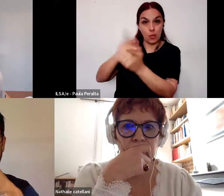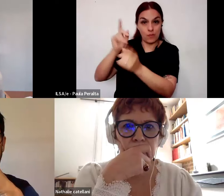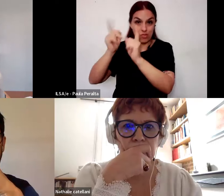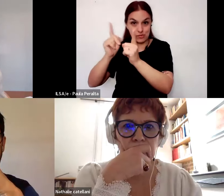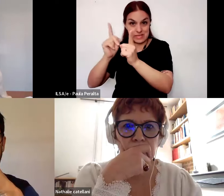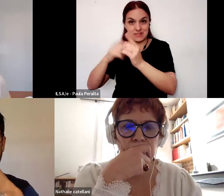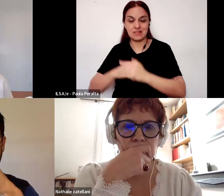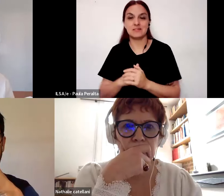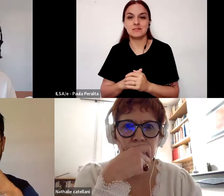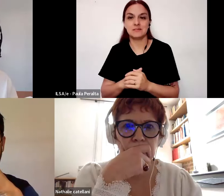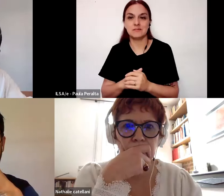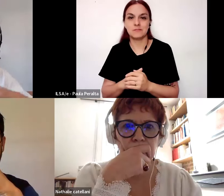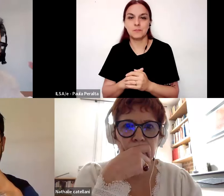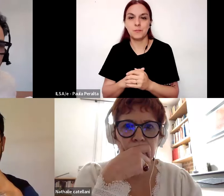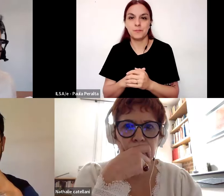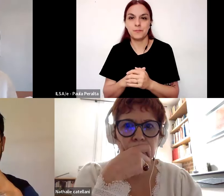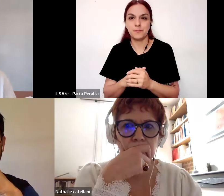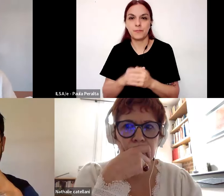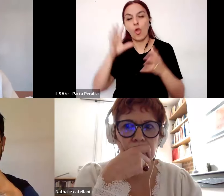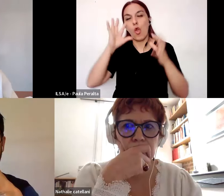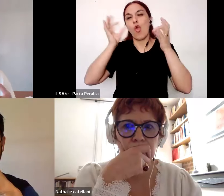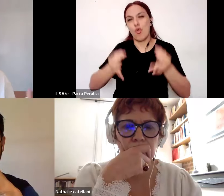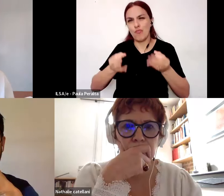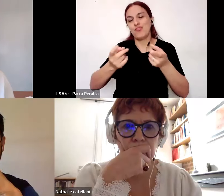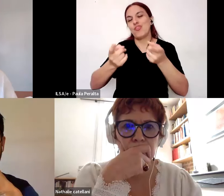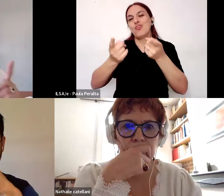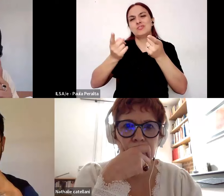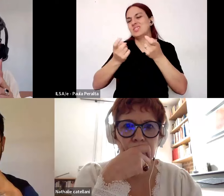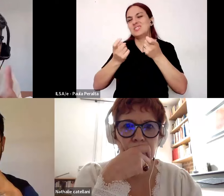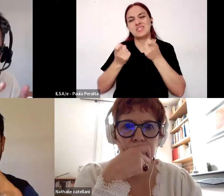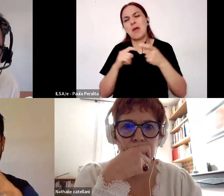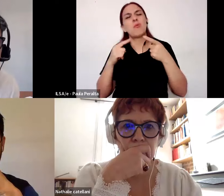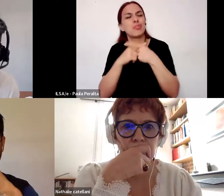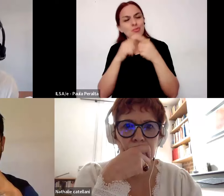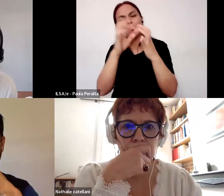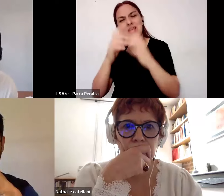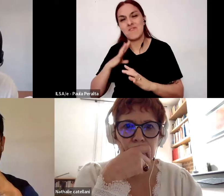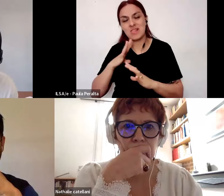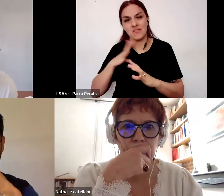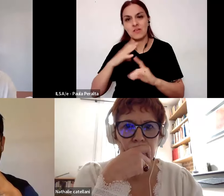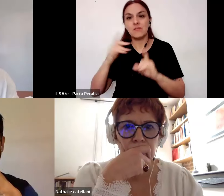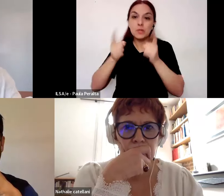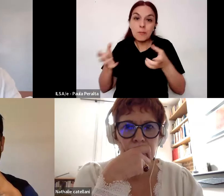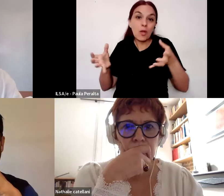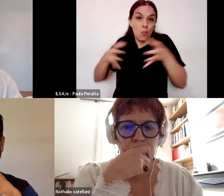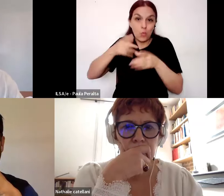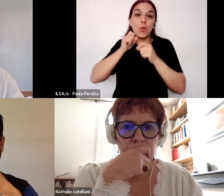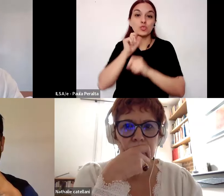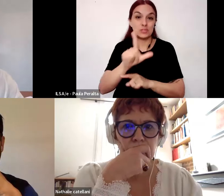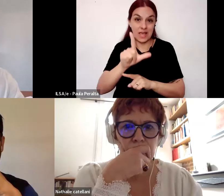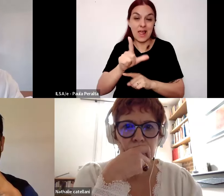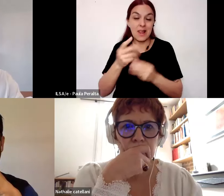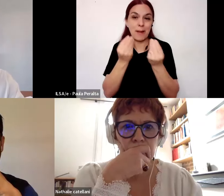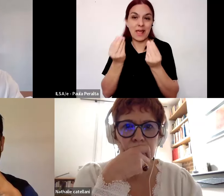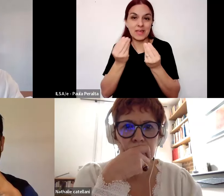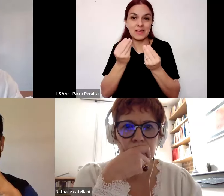docentes por supuesto que esto merece muchísimas discusiones pero hay una movilización también social para que este